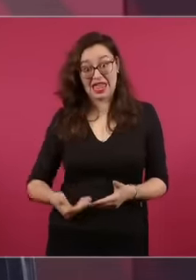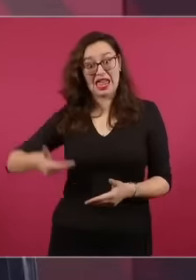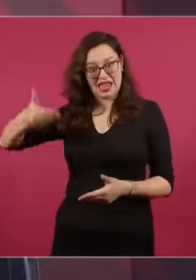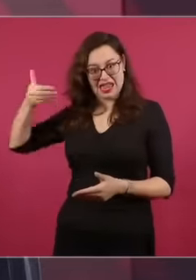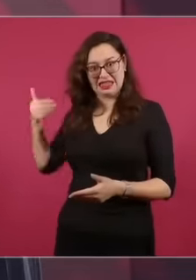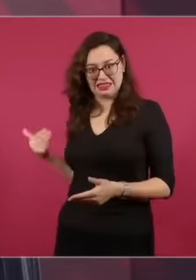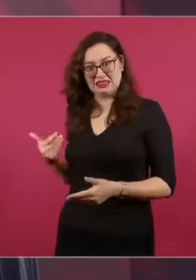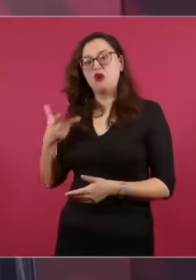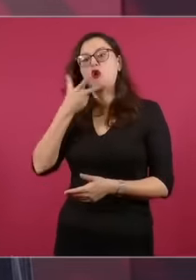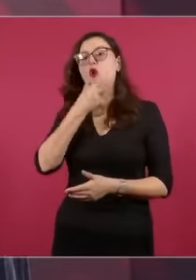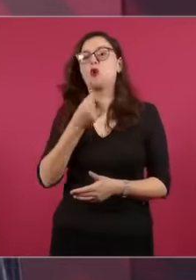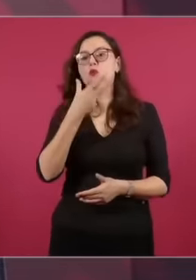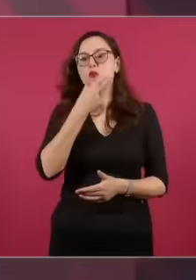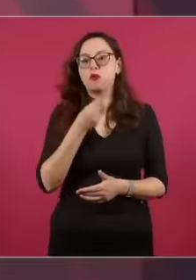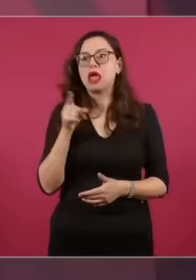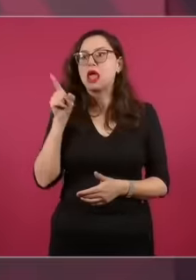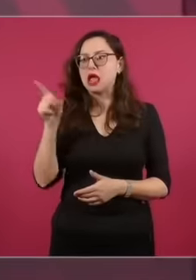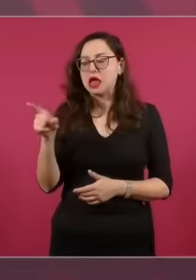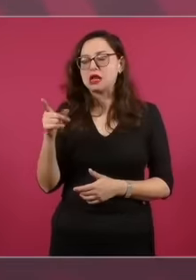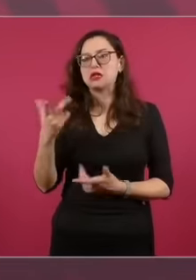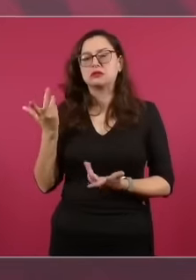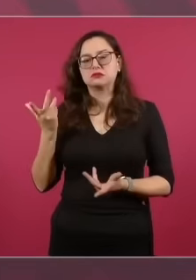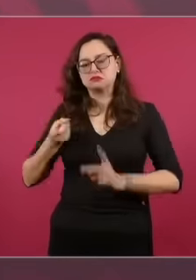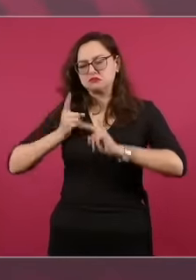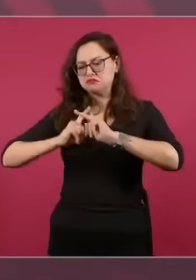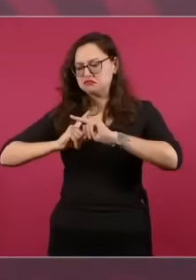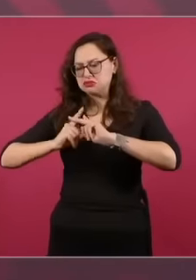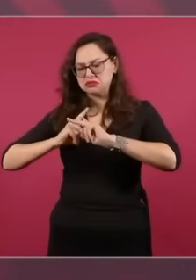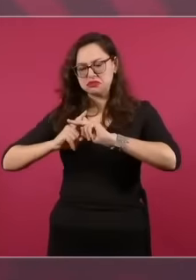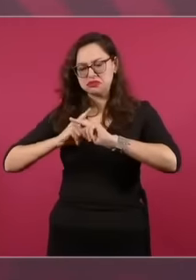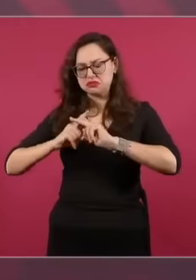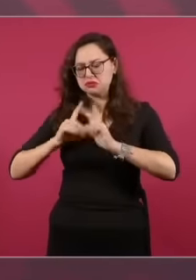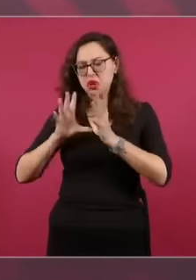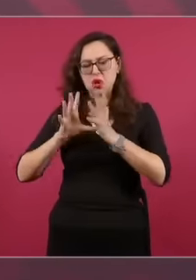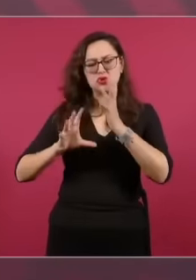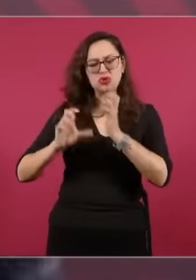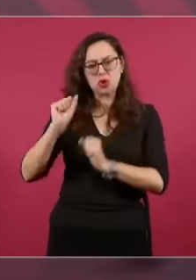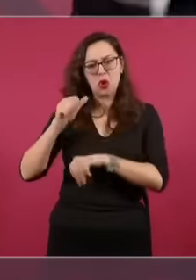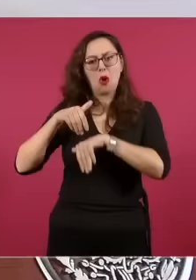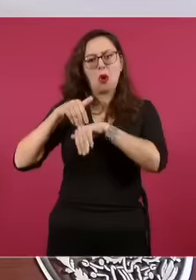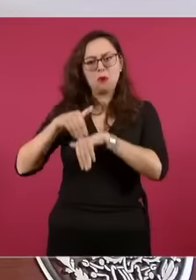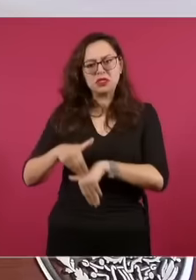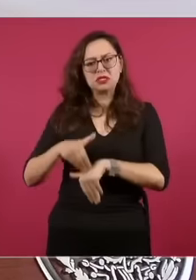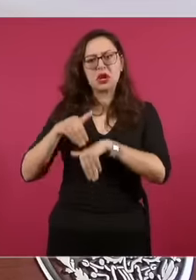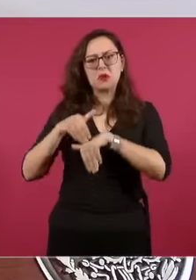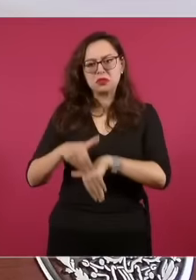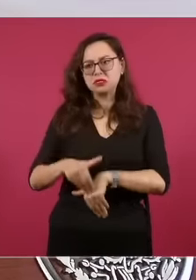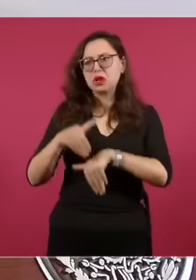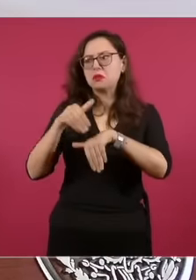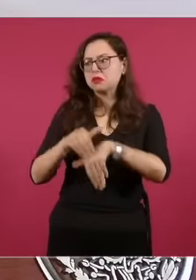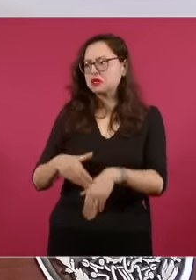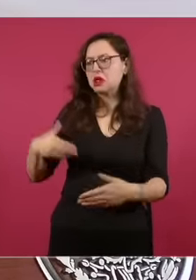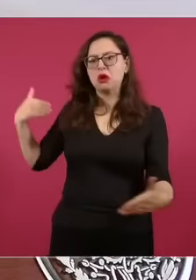de la Constitución y de la ley de la materia cuando le tocó a él